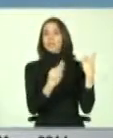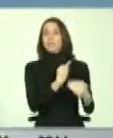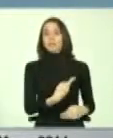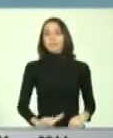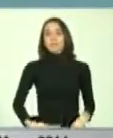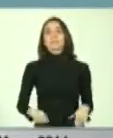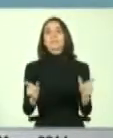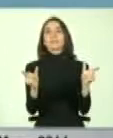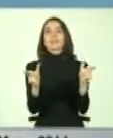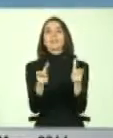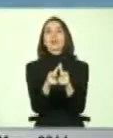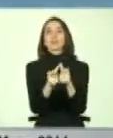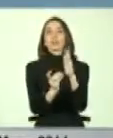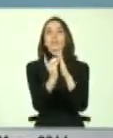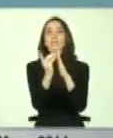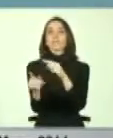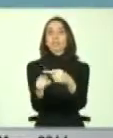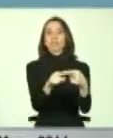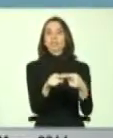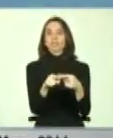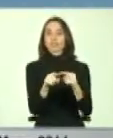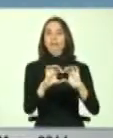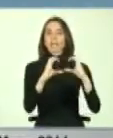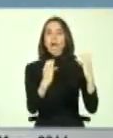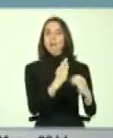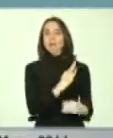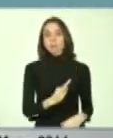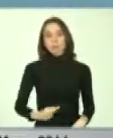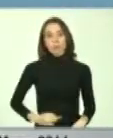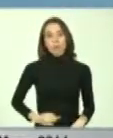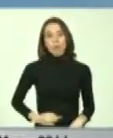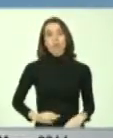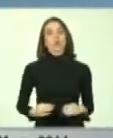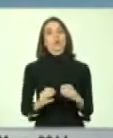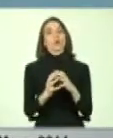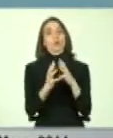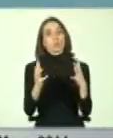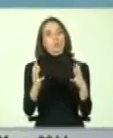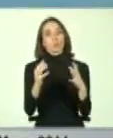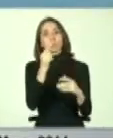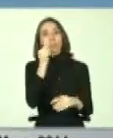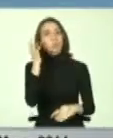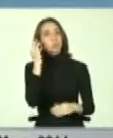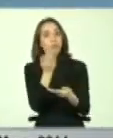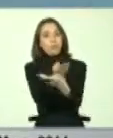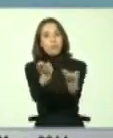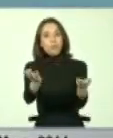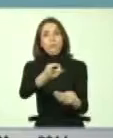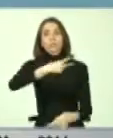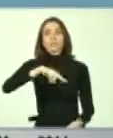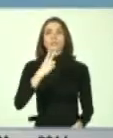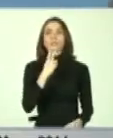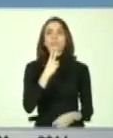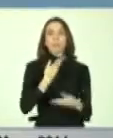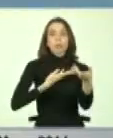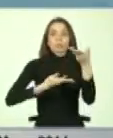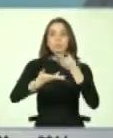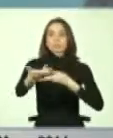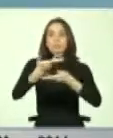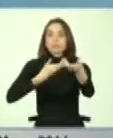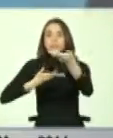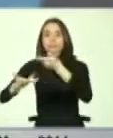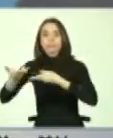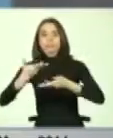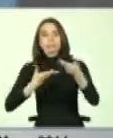de la Cámara de Diputados y vivimos con muchos y muchas de ustedes un intercambio muy